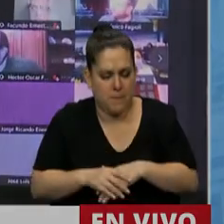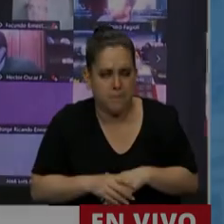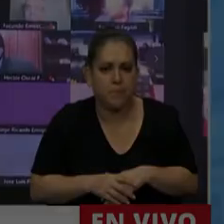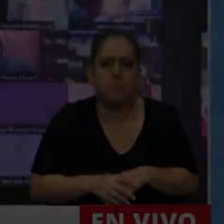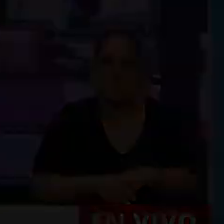Aparicio.